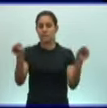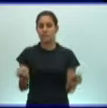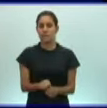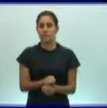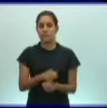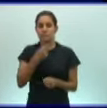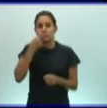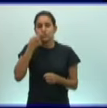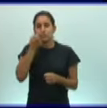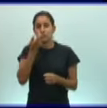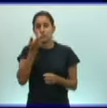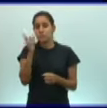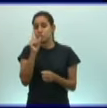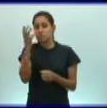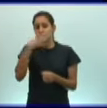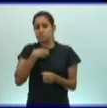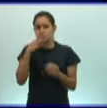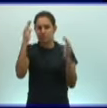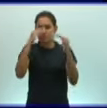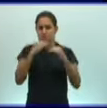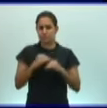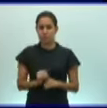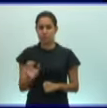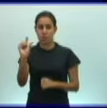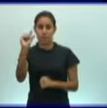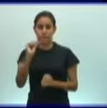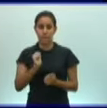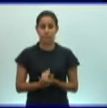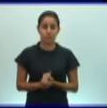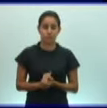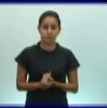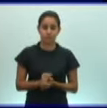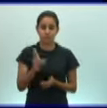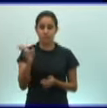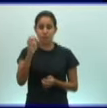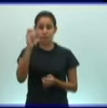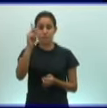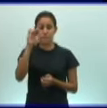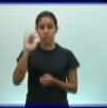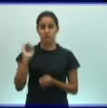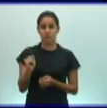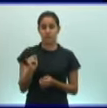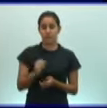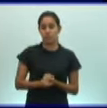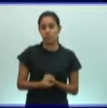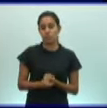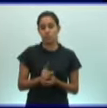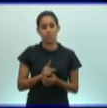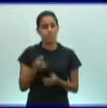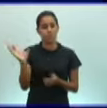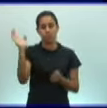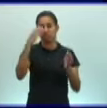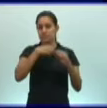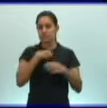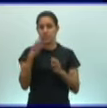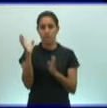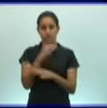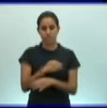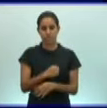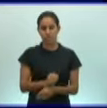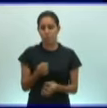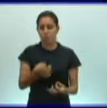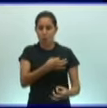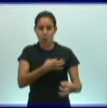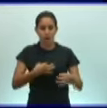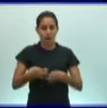que carecen de ellos. Los políferos, bueno, como decíamos, carecen de sistemas de tejidos y órganos y, bueno, poseen células